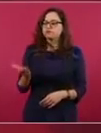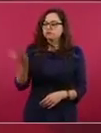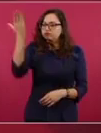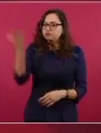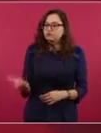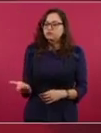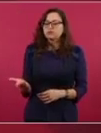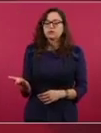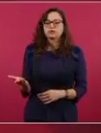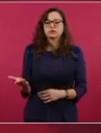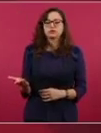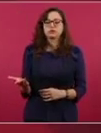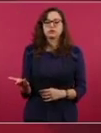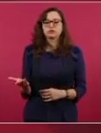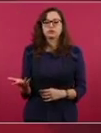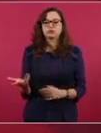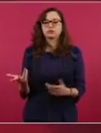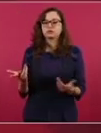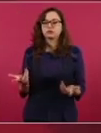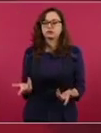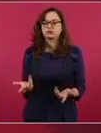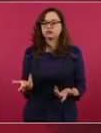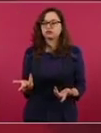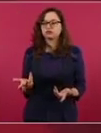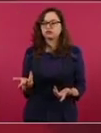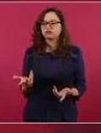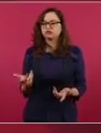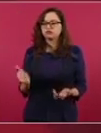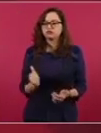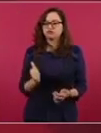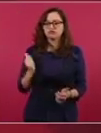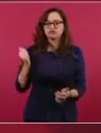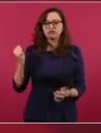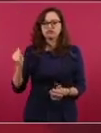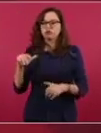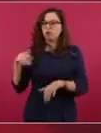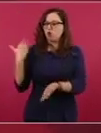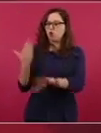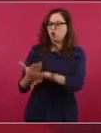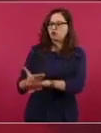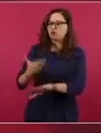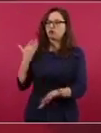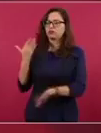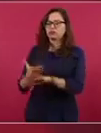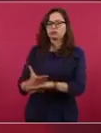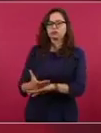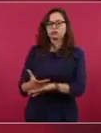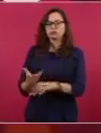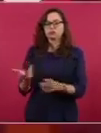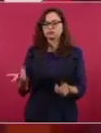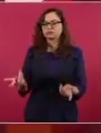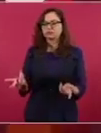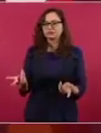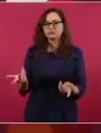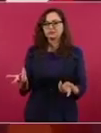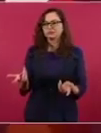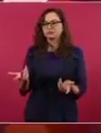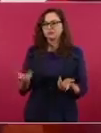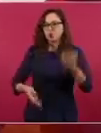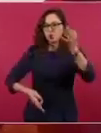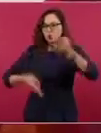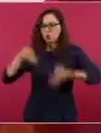impartición de justicia con